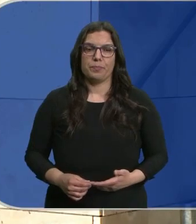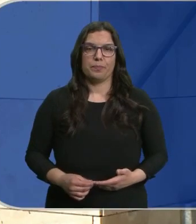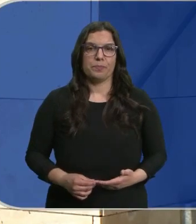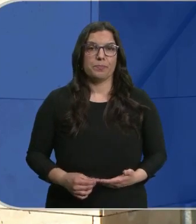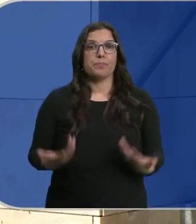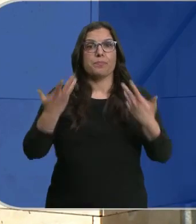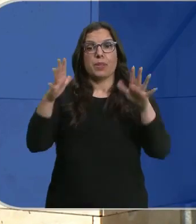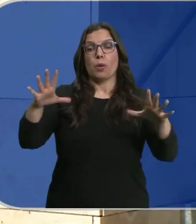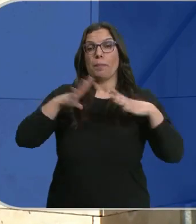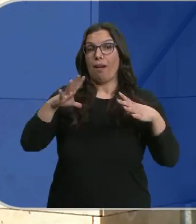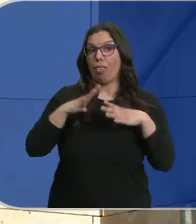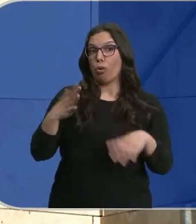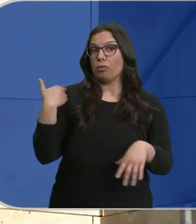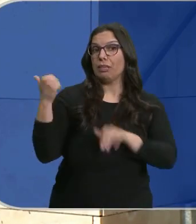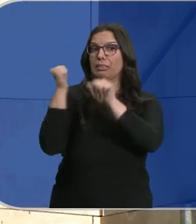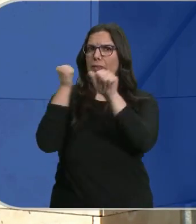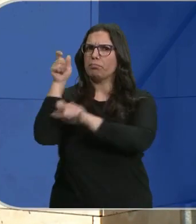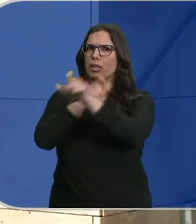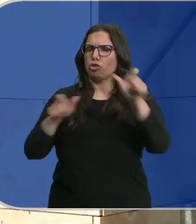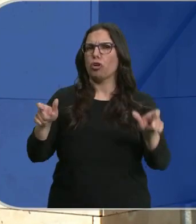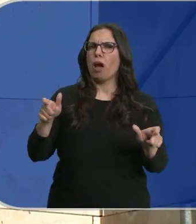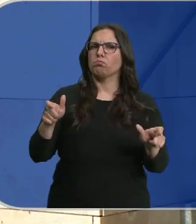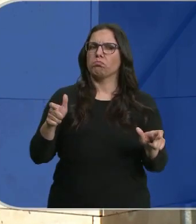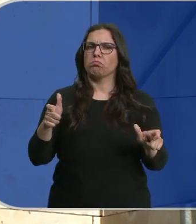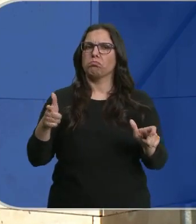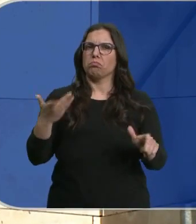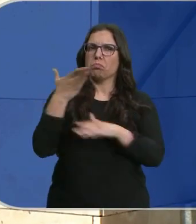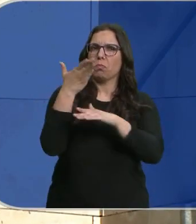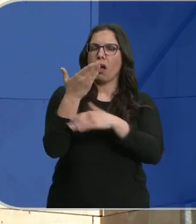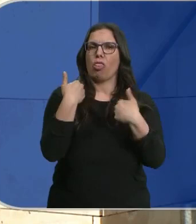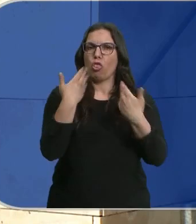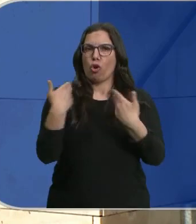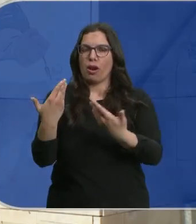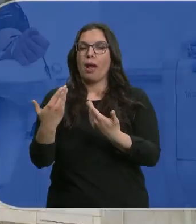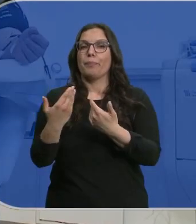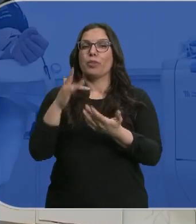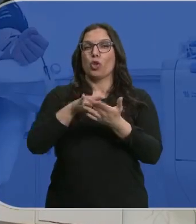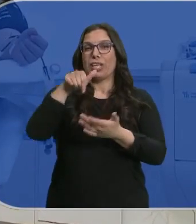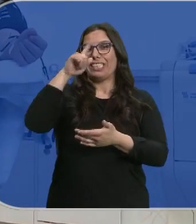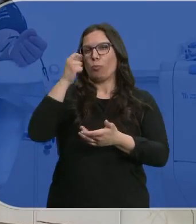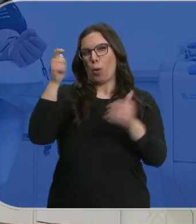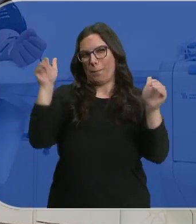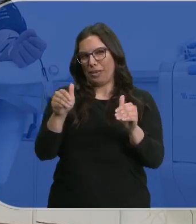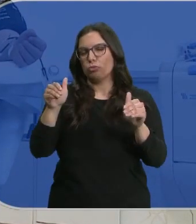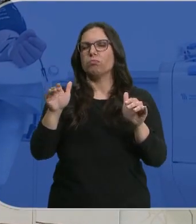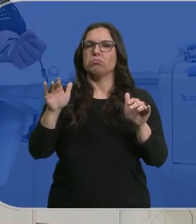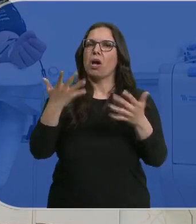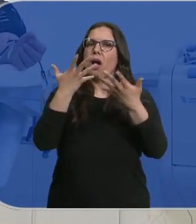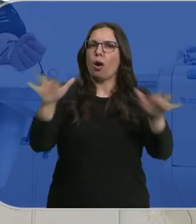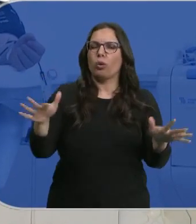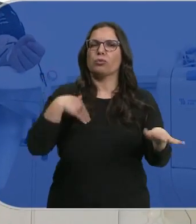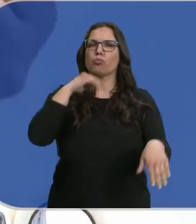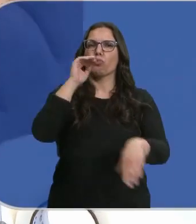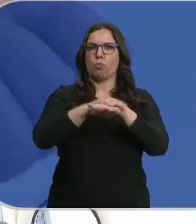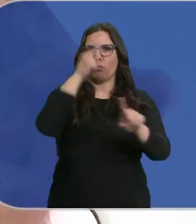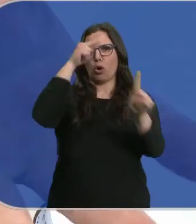A pesar de las vacaciones de Semana Santa, la gente sí que se ha animado a donar sangre. Han sido unos poquitos menos que el año pasado, pero aún así se han podido